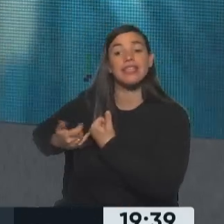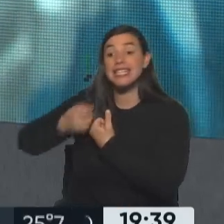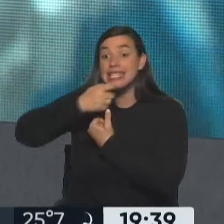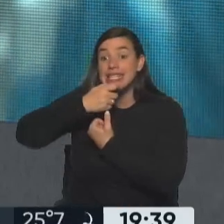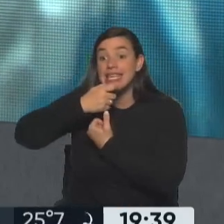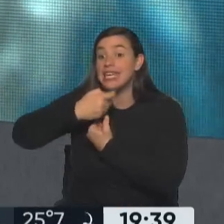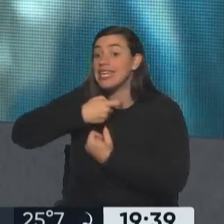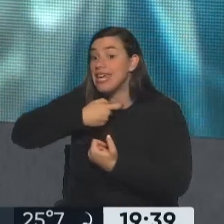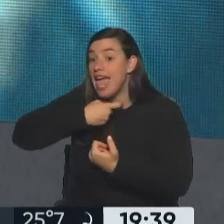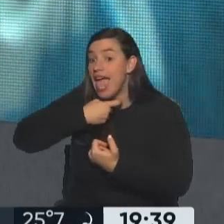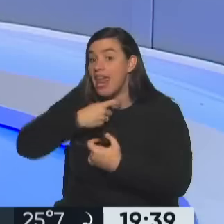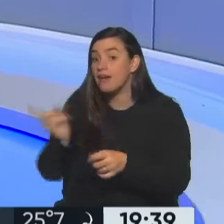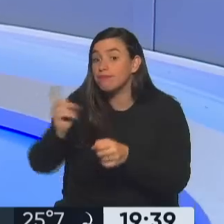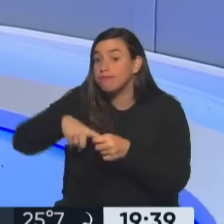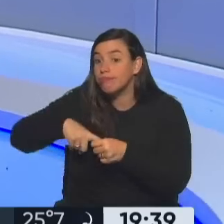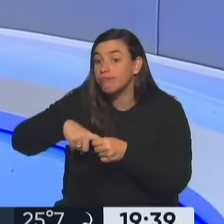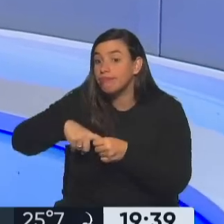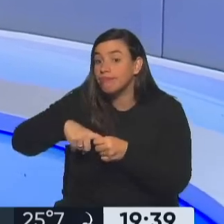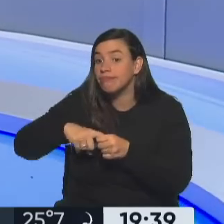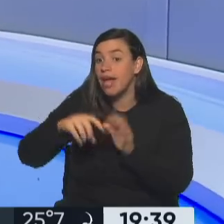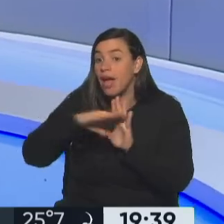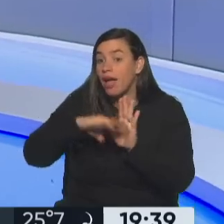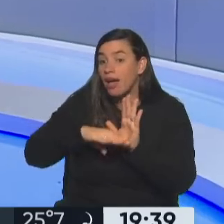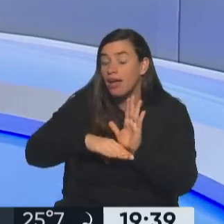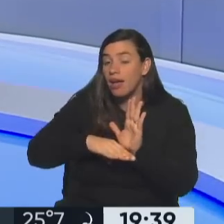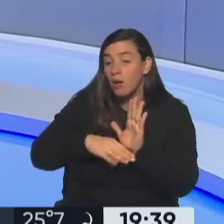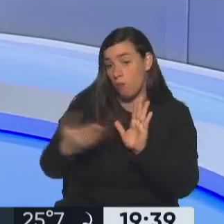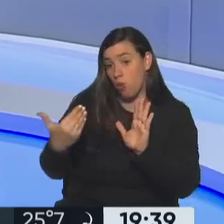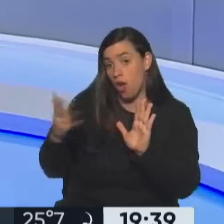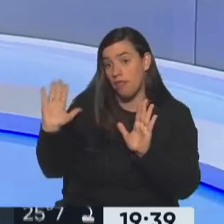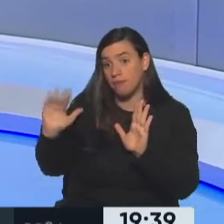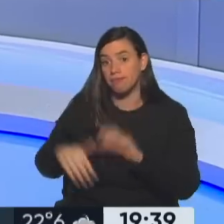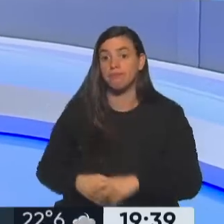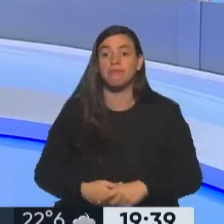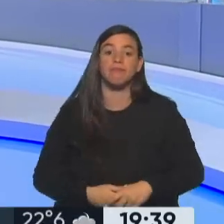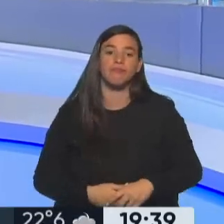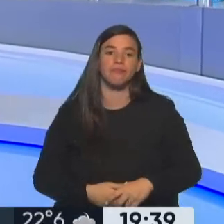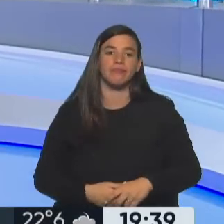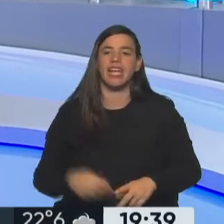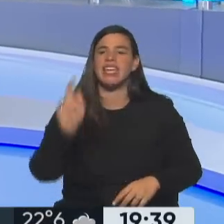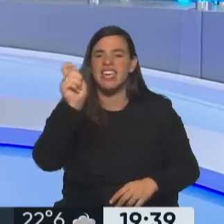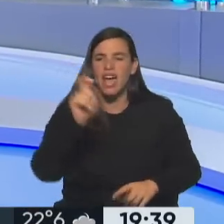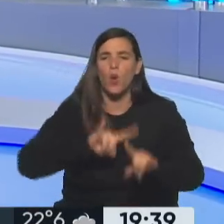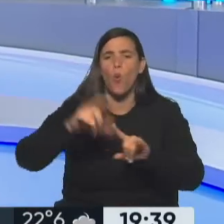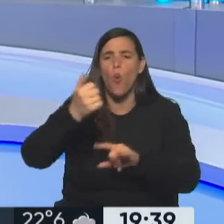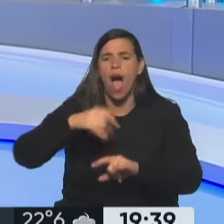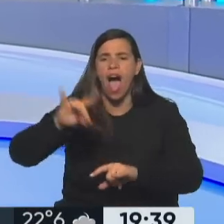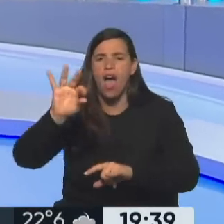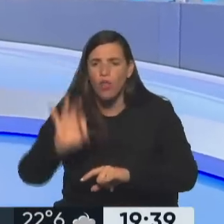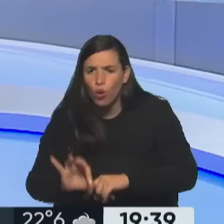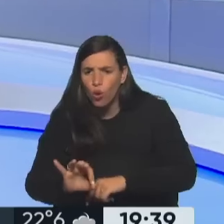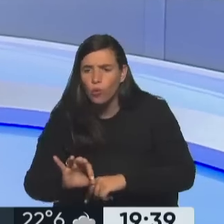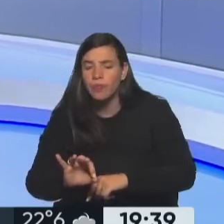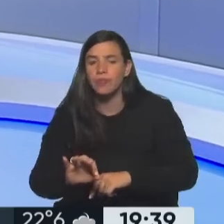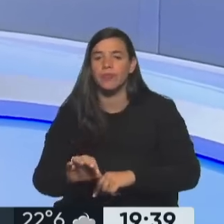anotarse porque está en la libertad de hacerlo. Sí, ¿y quiénes están en juego? Uy, son varios, tenemos a Guadalupe. ¿y al acto quién va a